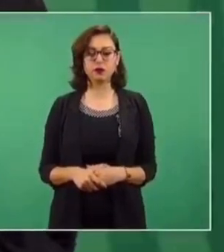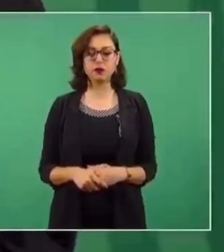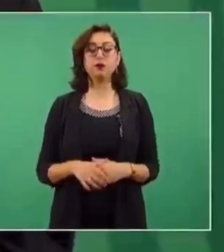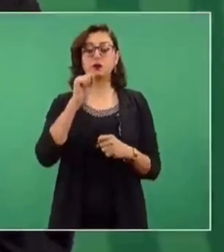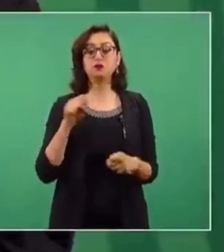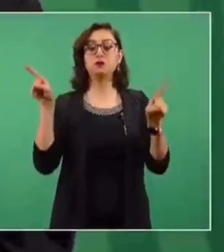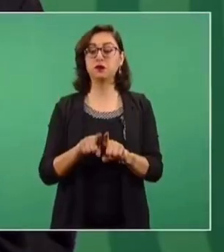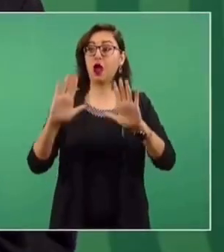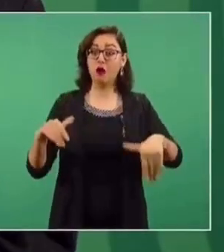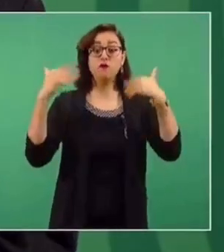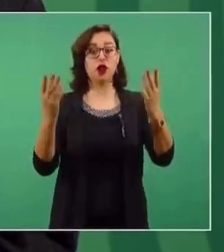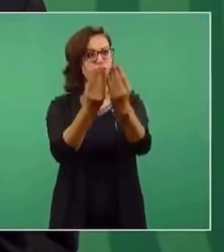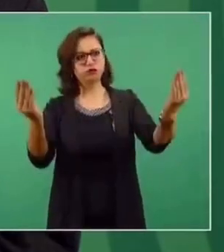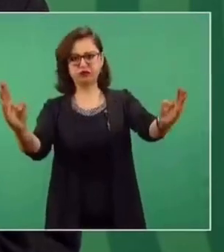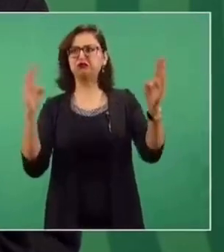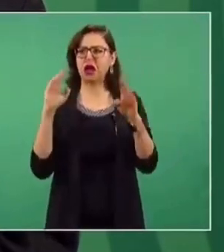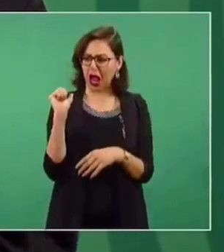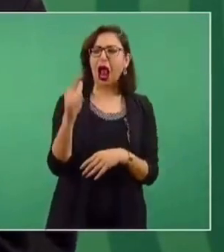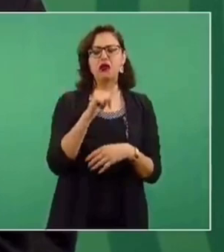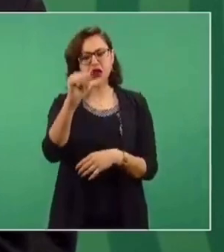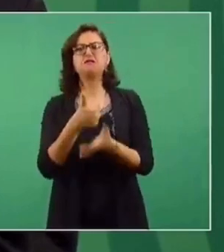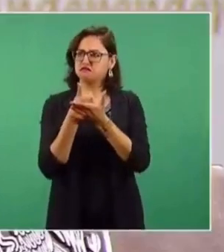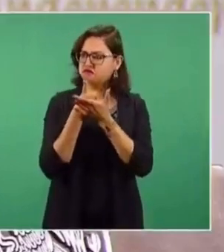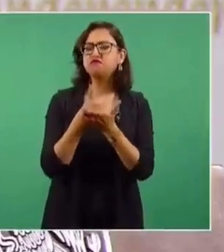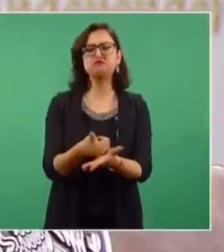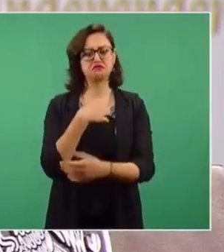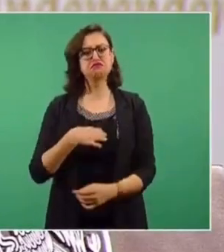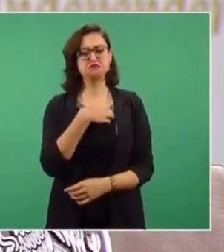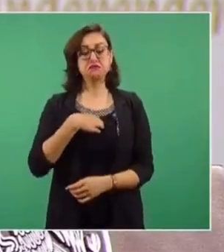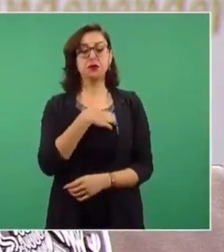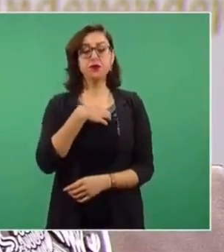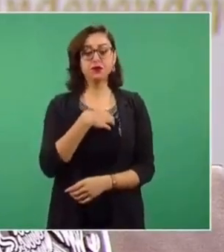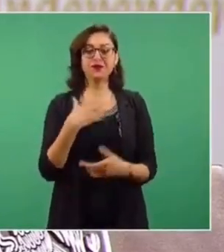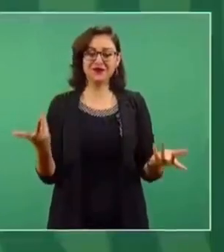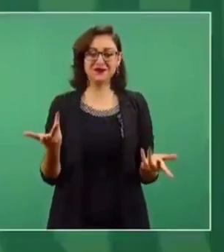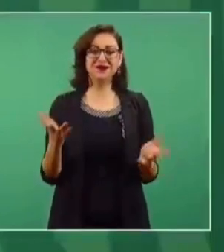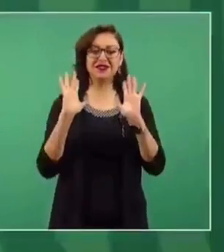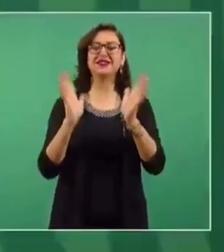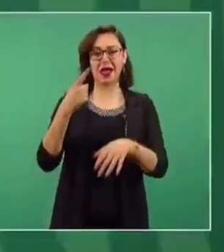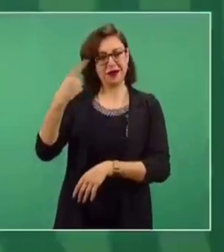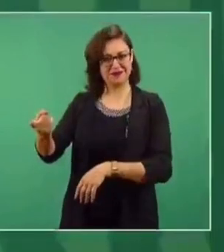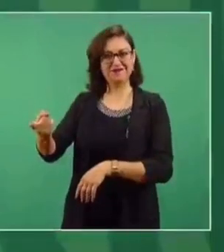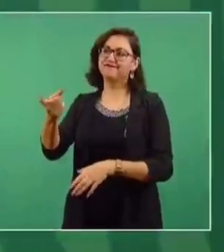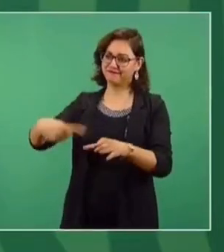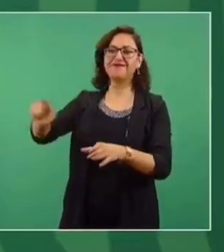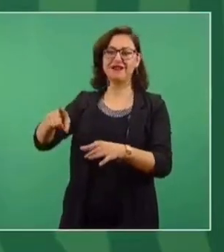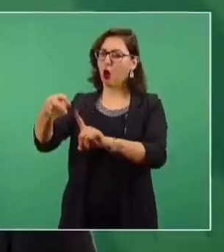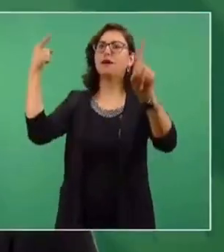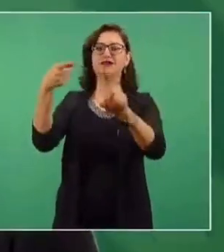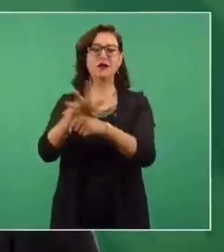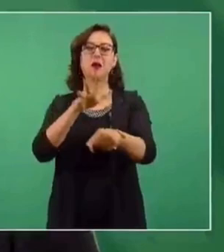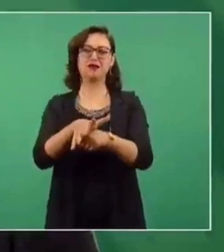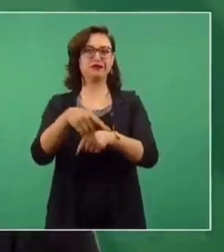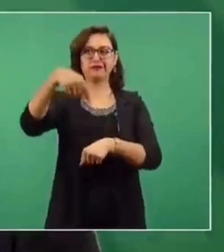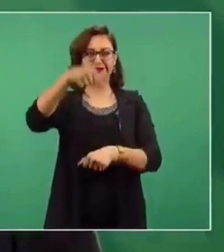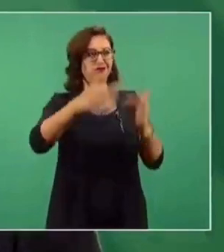el muro, porque fue evidente que querían vandalizar el Palacio Nacional.